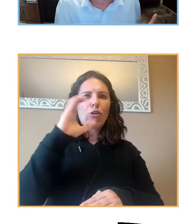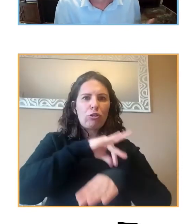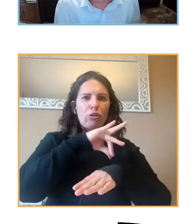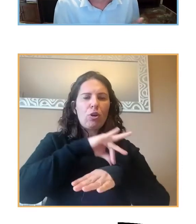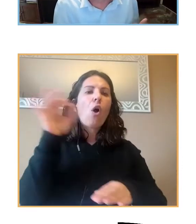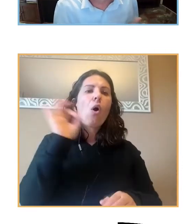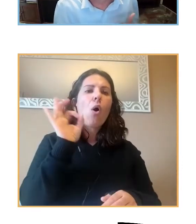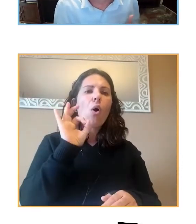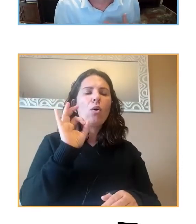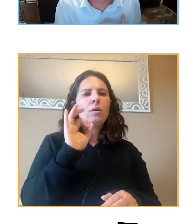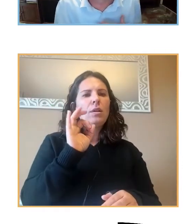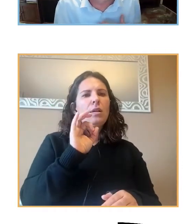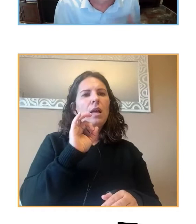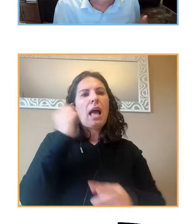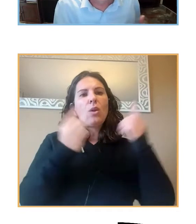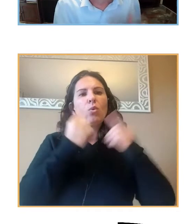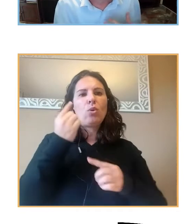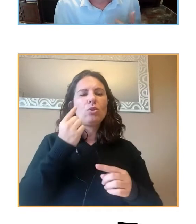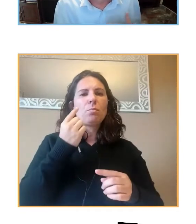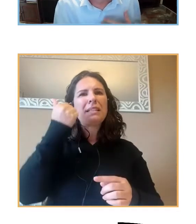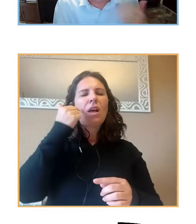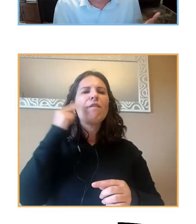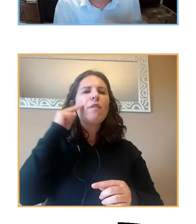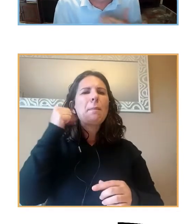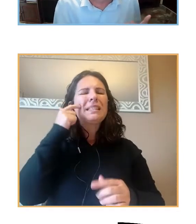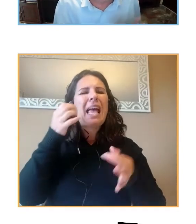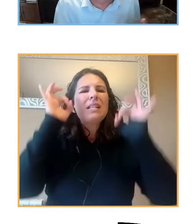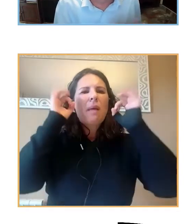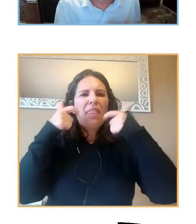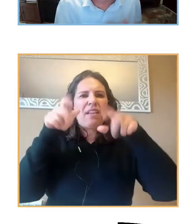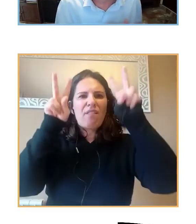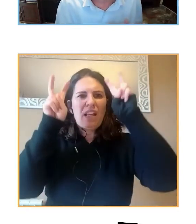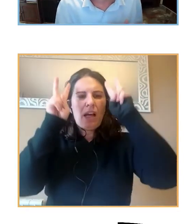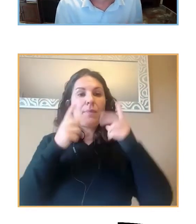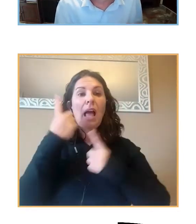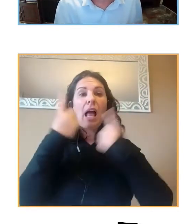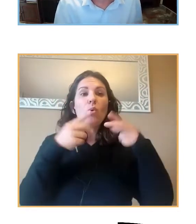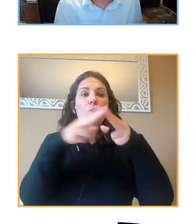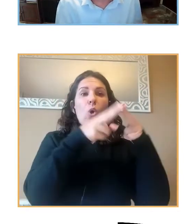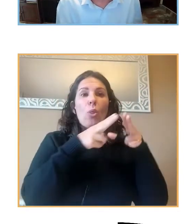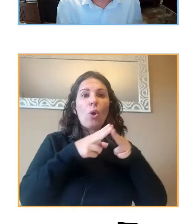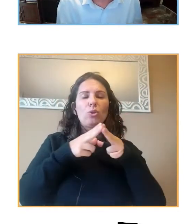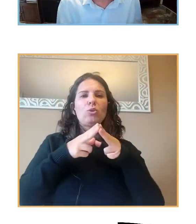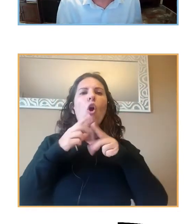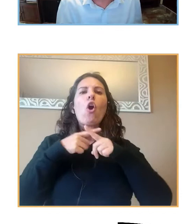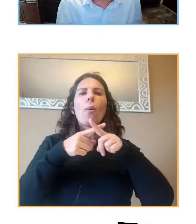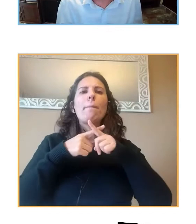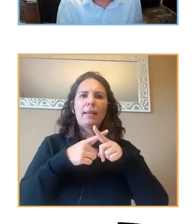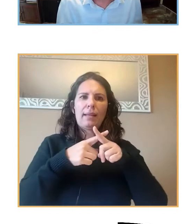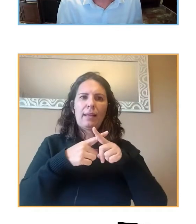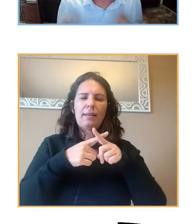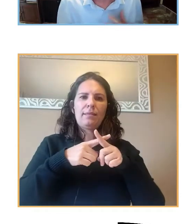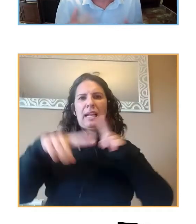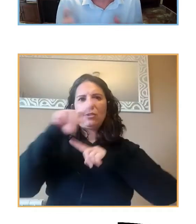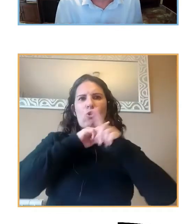casos de fobia específica. Por supuesto, algunos socios comparten algunas de estos trastornos.